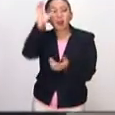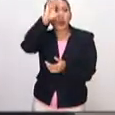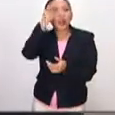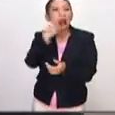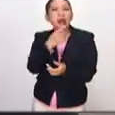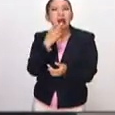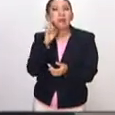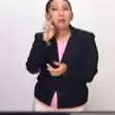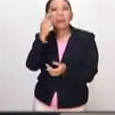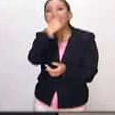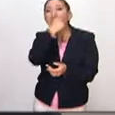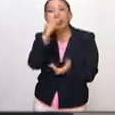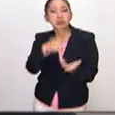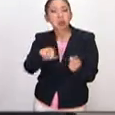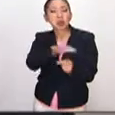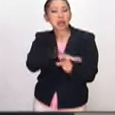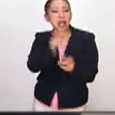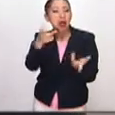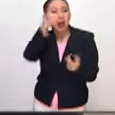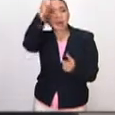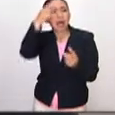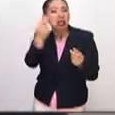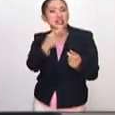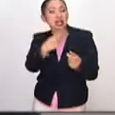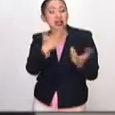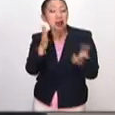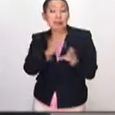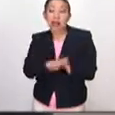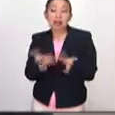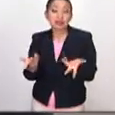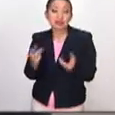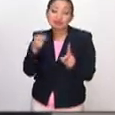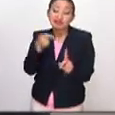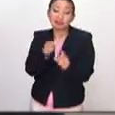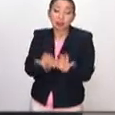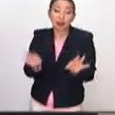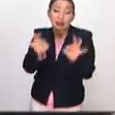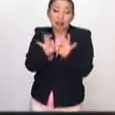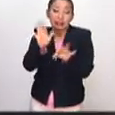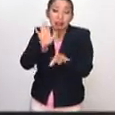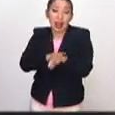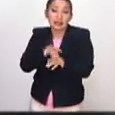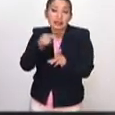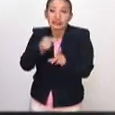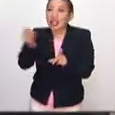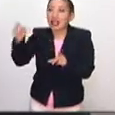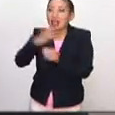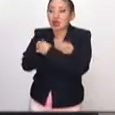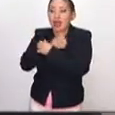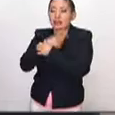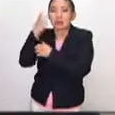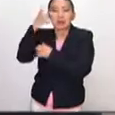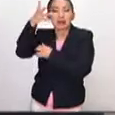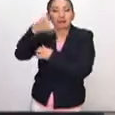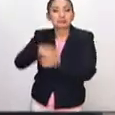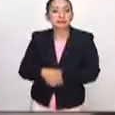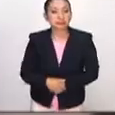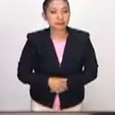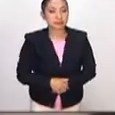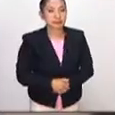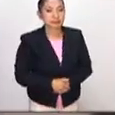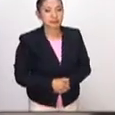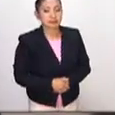este tipo de apreciaciones en una sociedad que tiene otra necesidad, aparentemente más urgente, que educarnos para mirar?